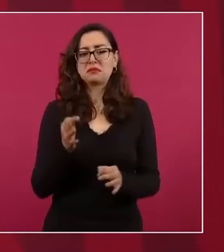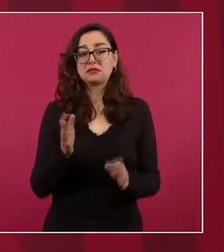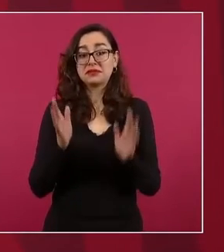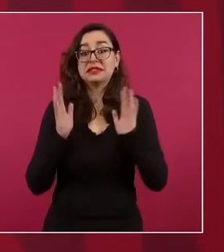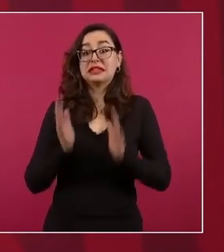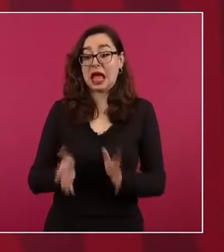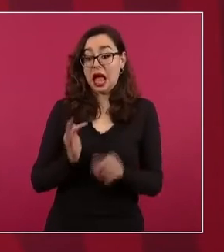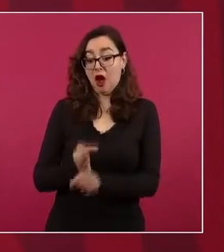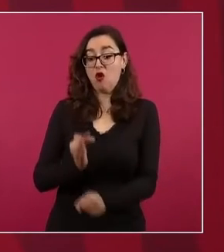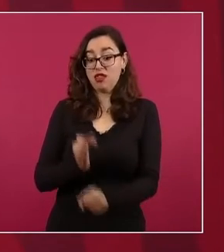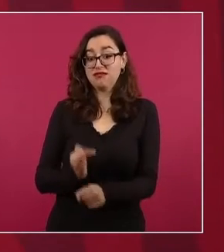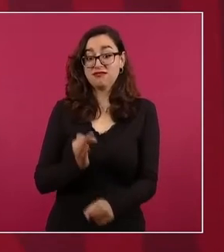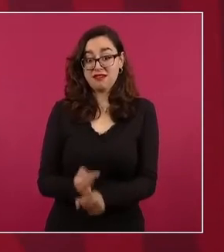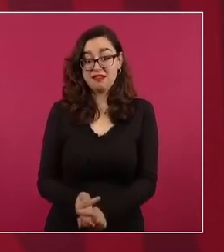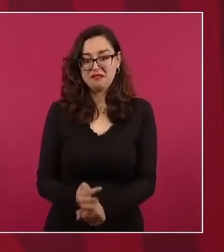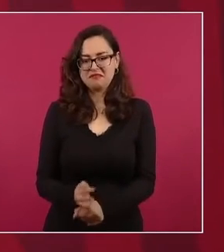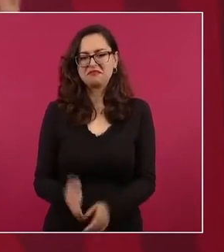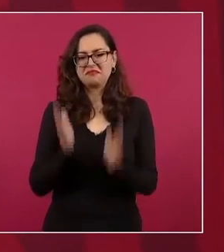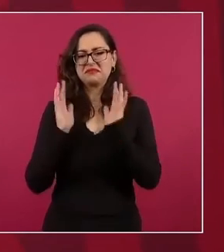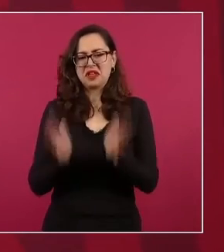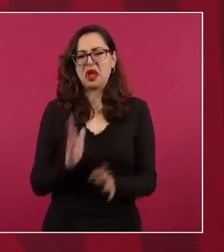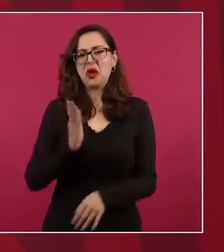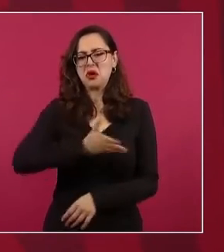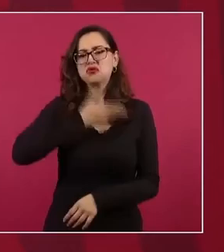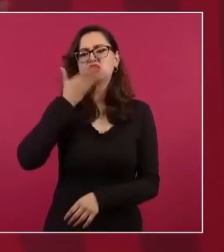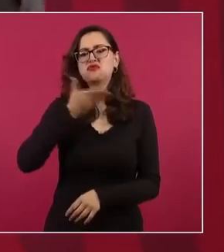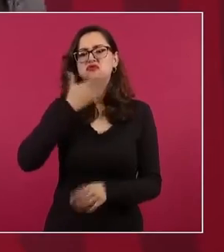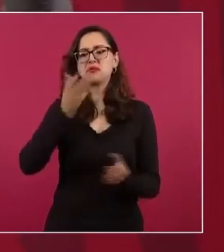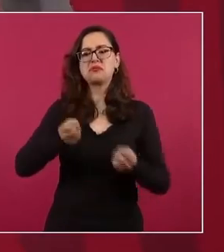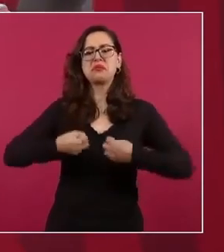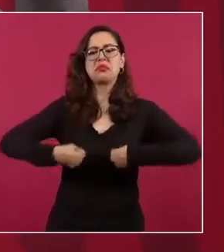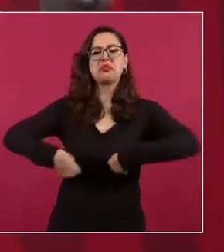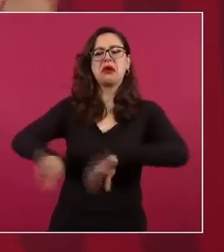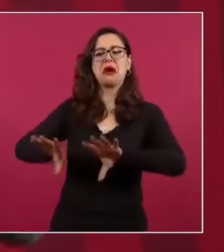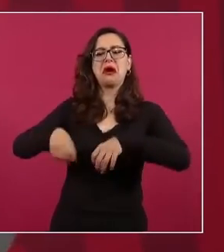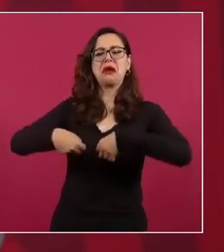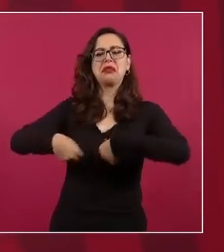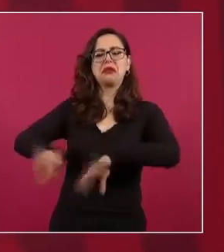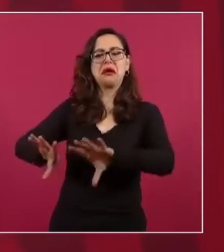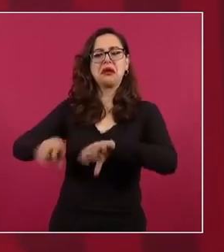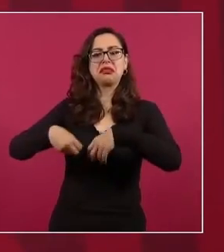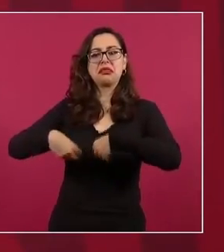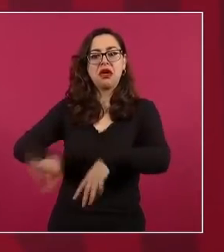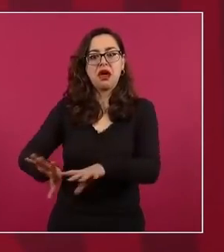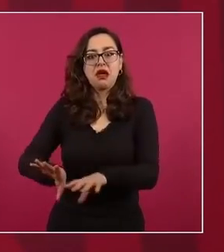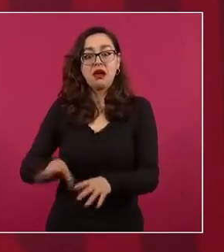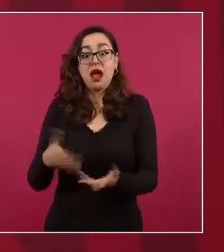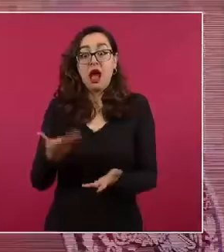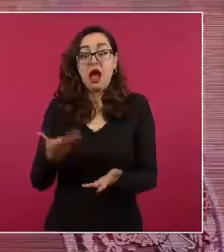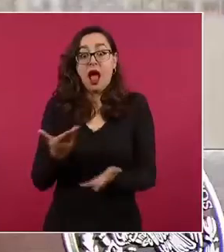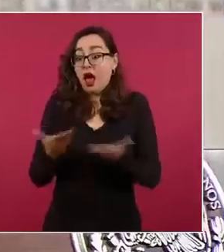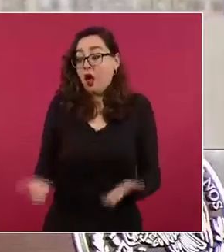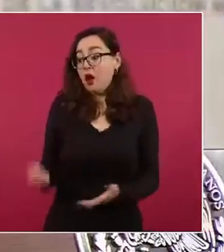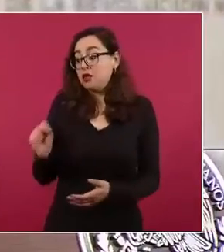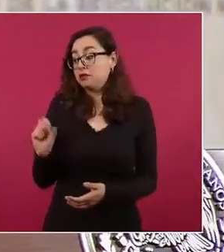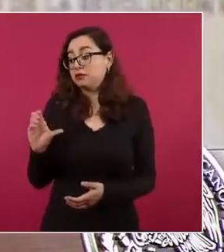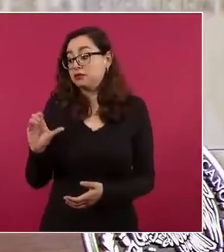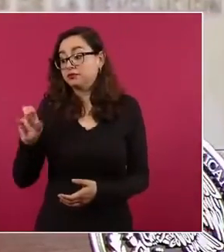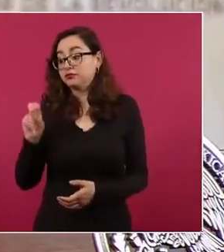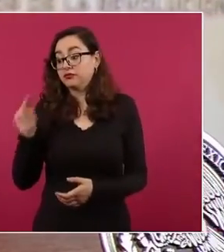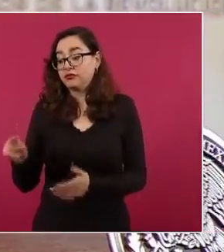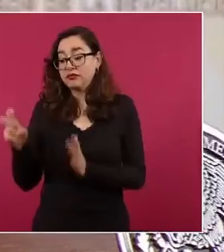se agravaría el problema. Si el Poder Judicial estuviese